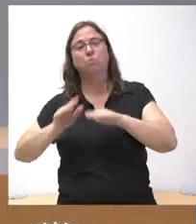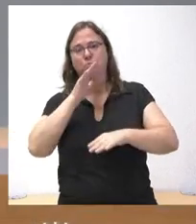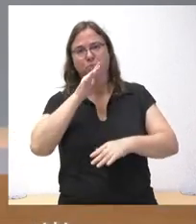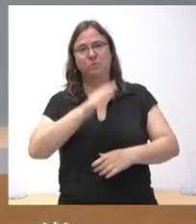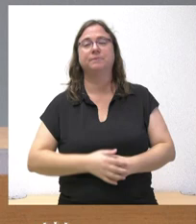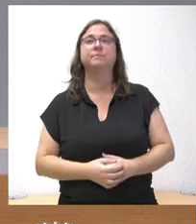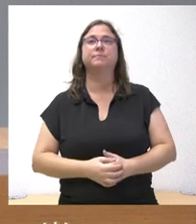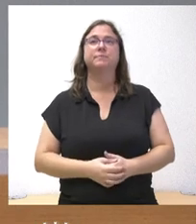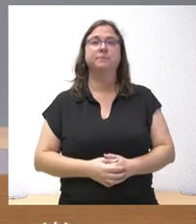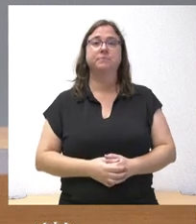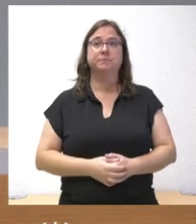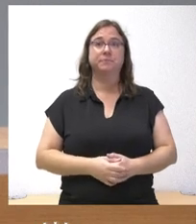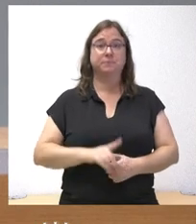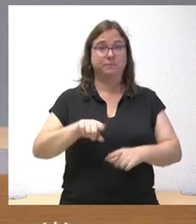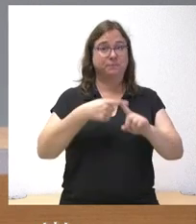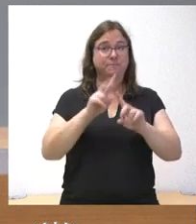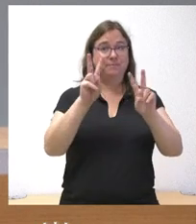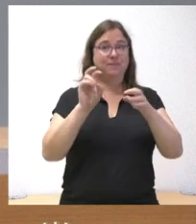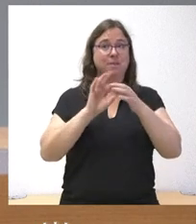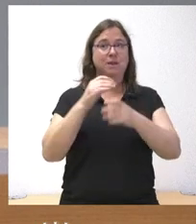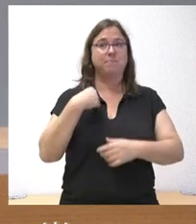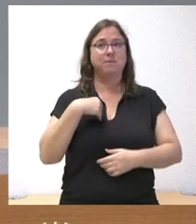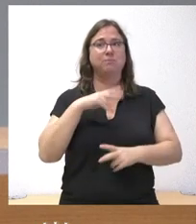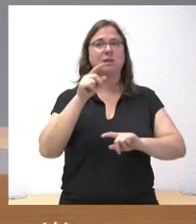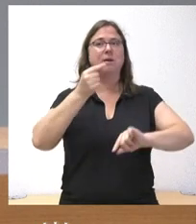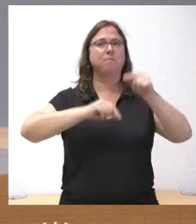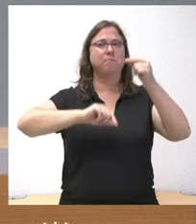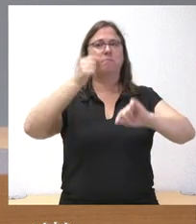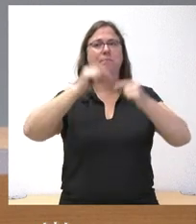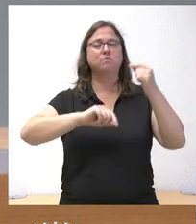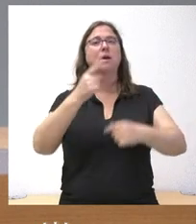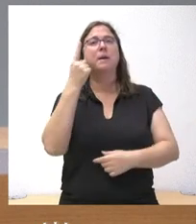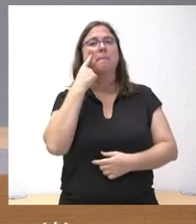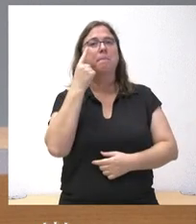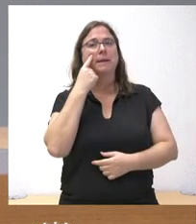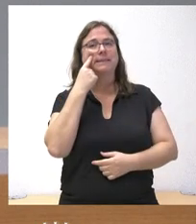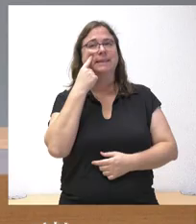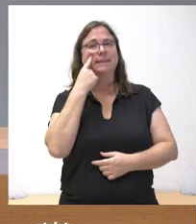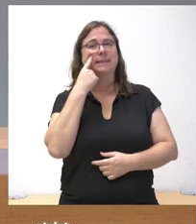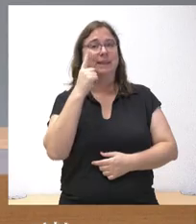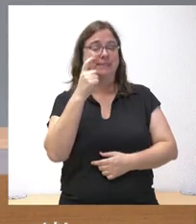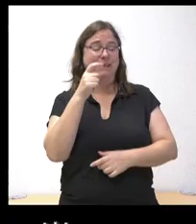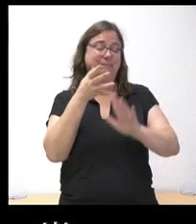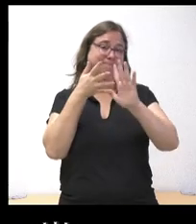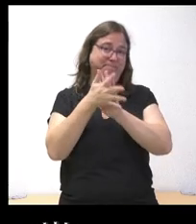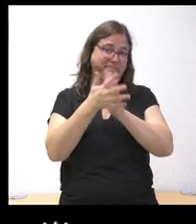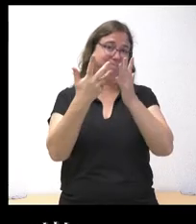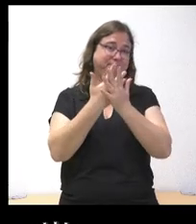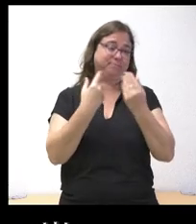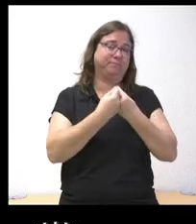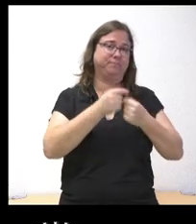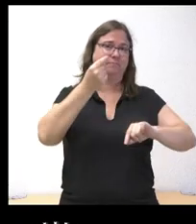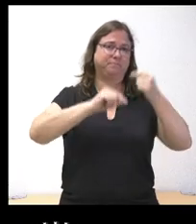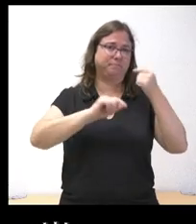Sí. También sobre este tema y sobre los presupuestos. Estamos pendientes también, además de este cuadro macro, que siempre acompaña al presupuesto,